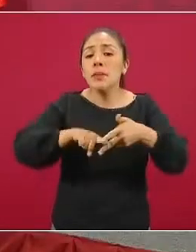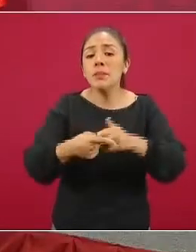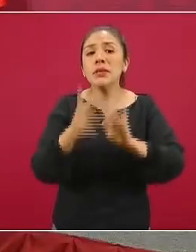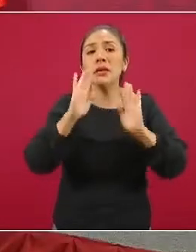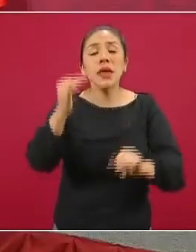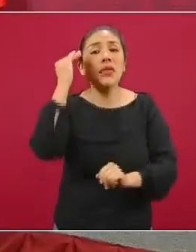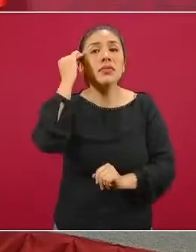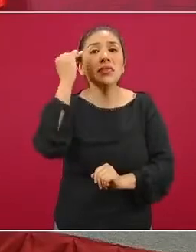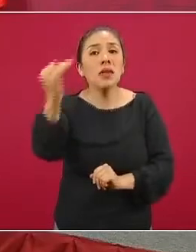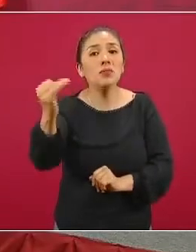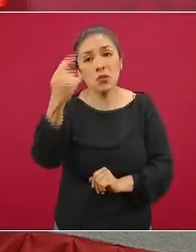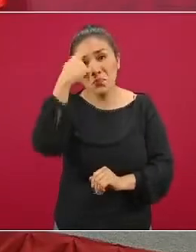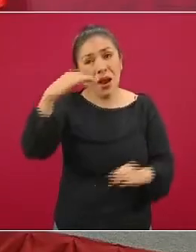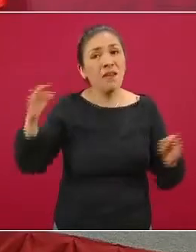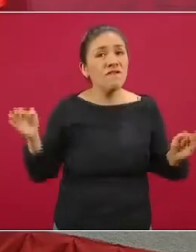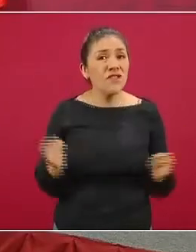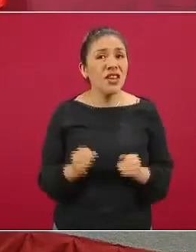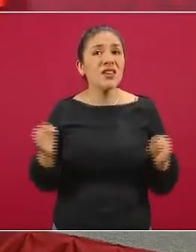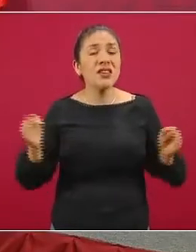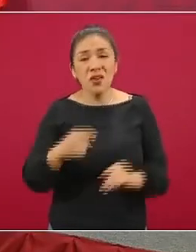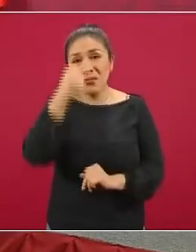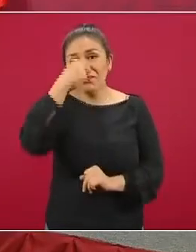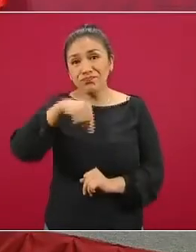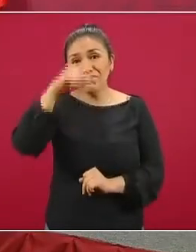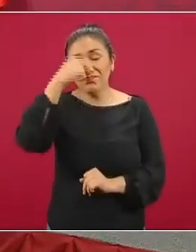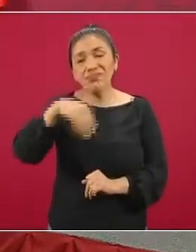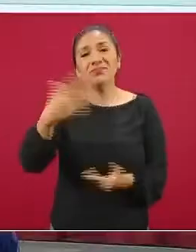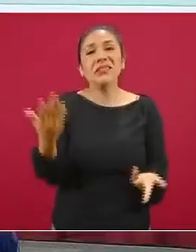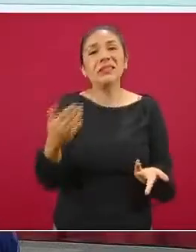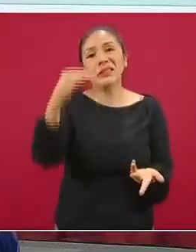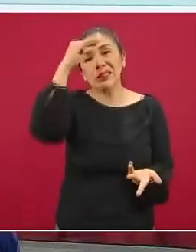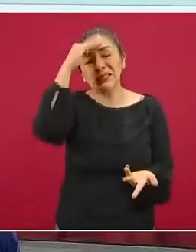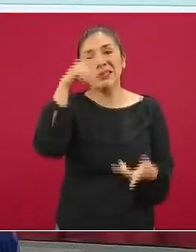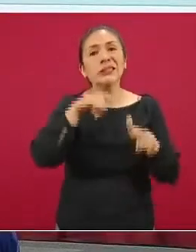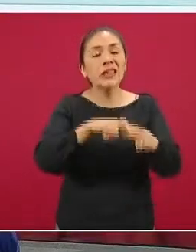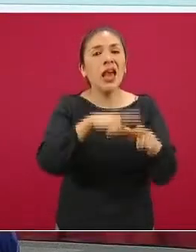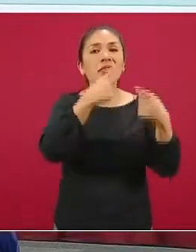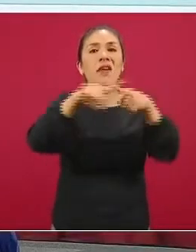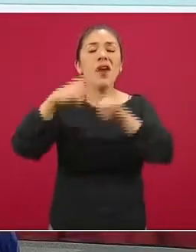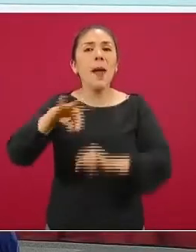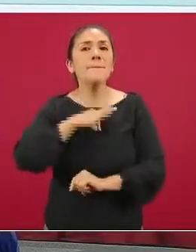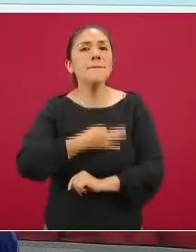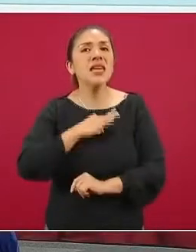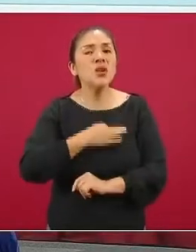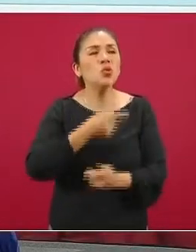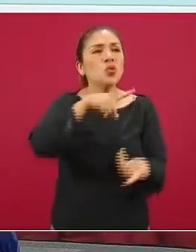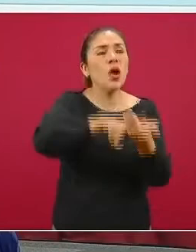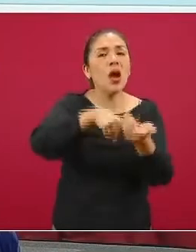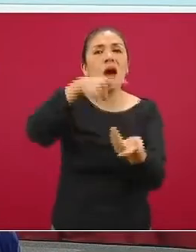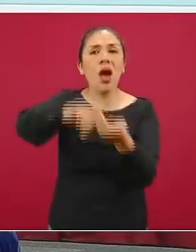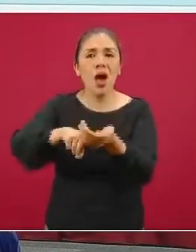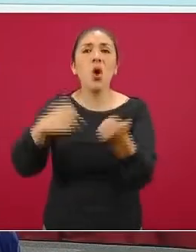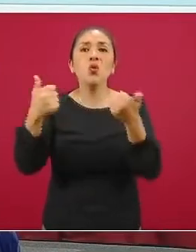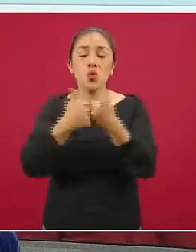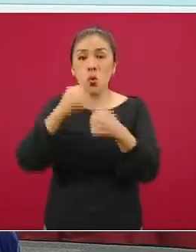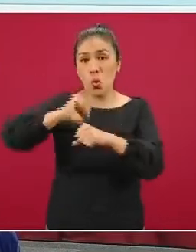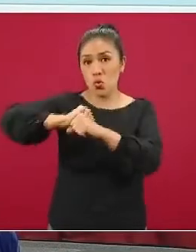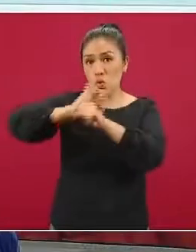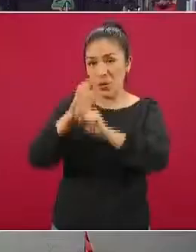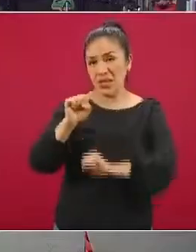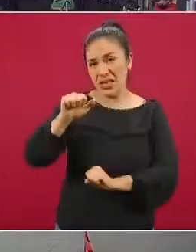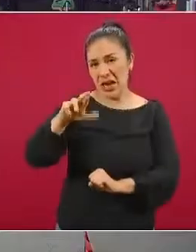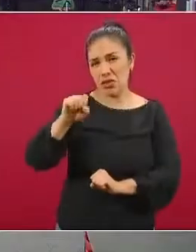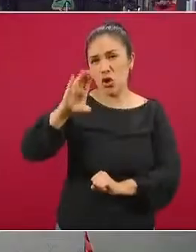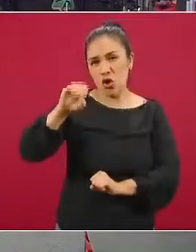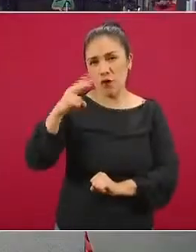la temporada invernal y esperando que los diferentes virus respiratorios, además de COVID, del SARS